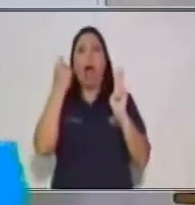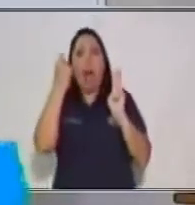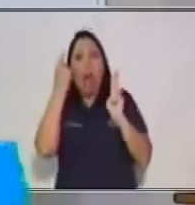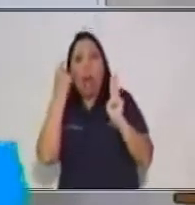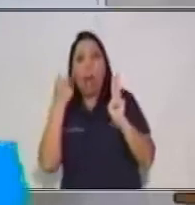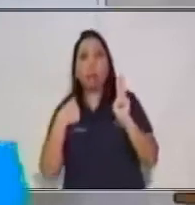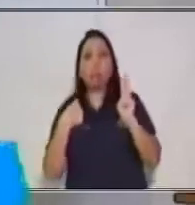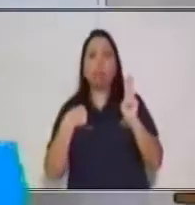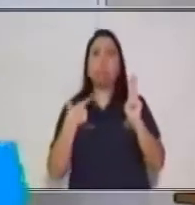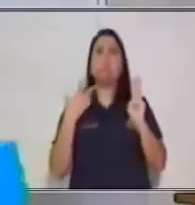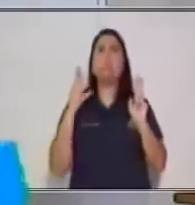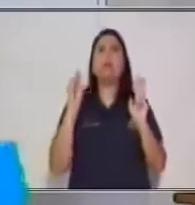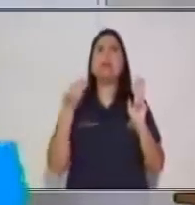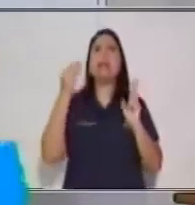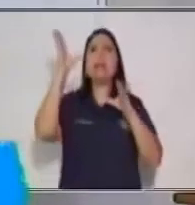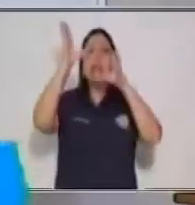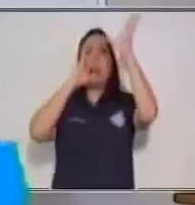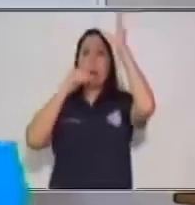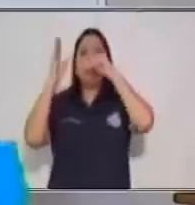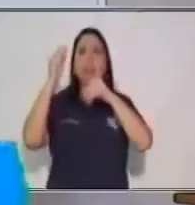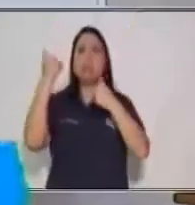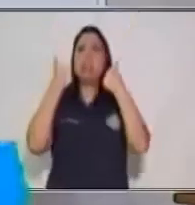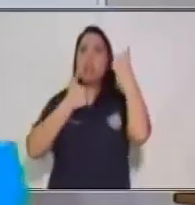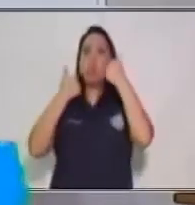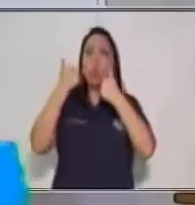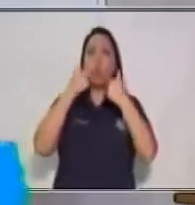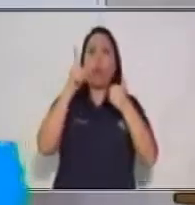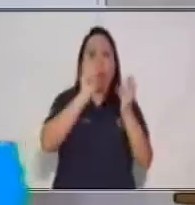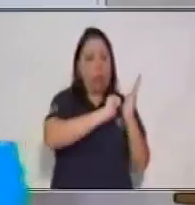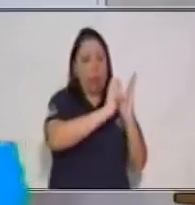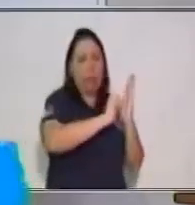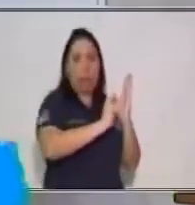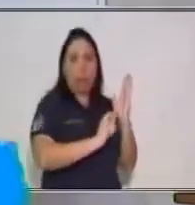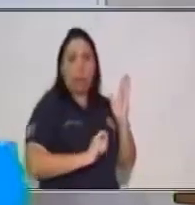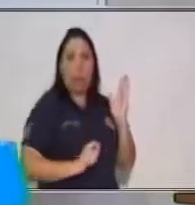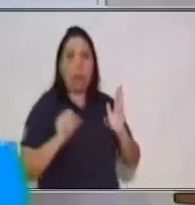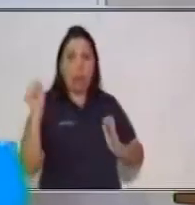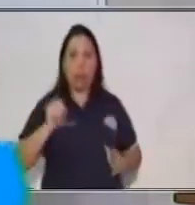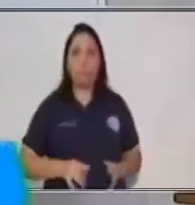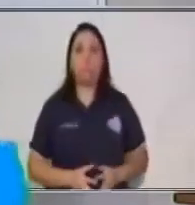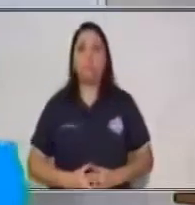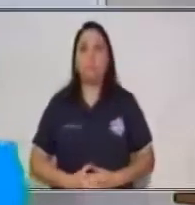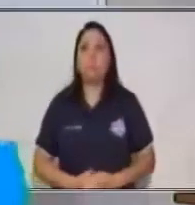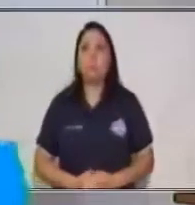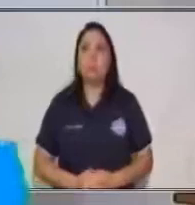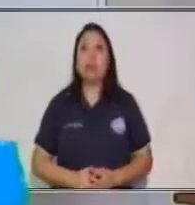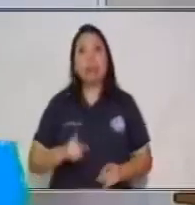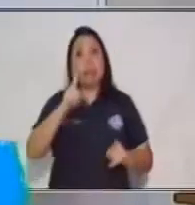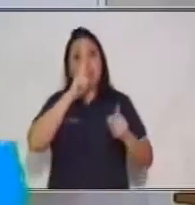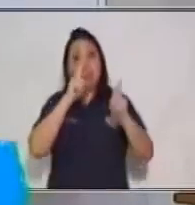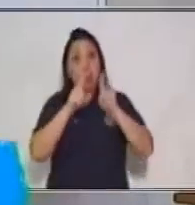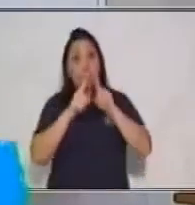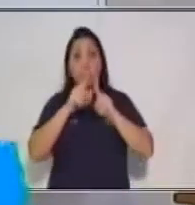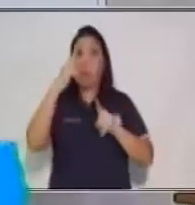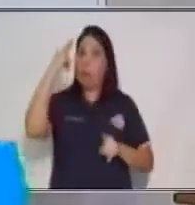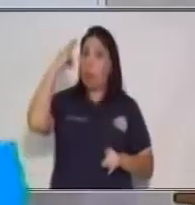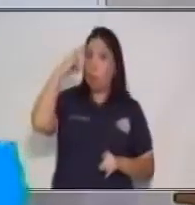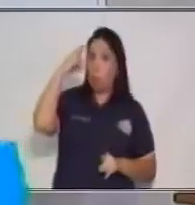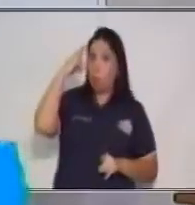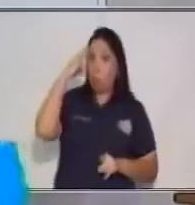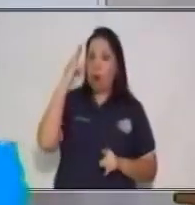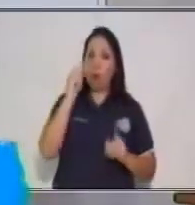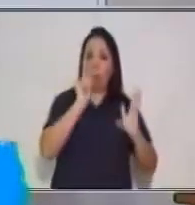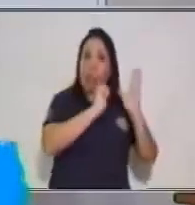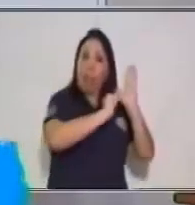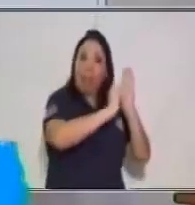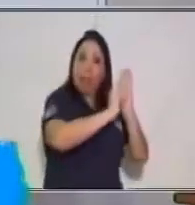surgieron? Y por último también, recuerda colocar un